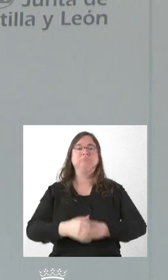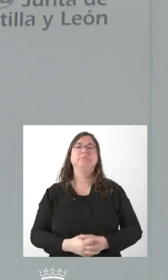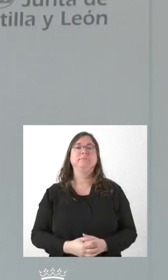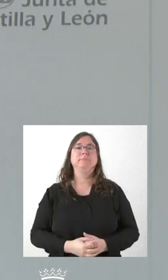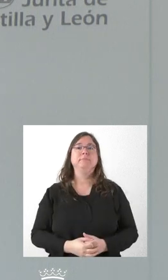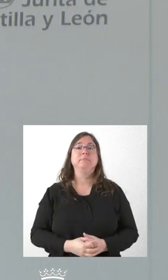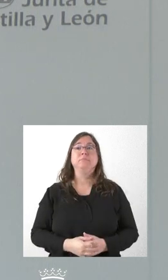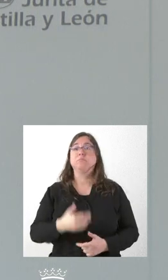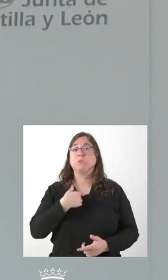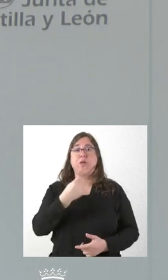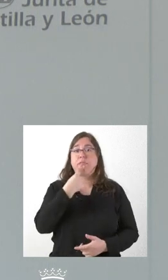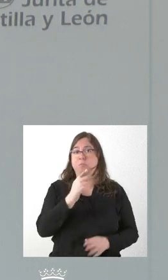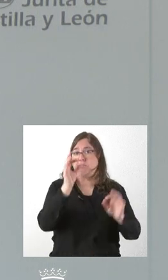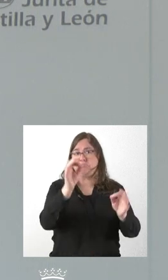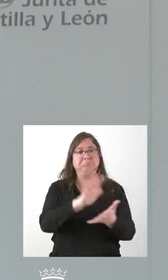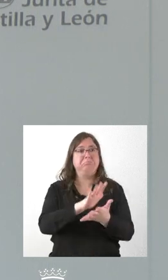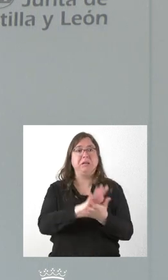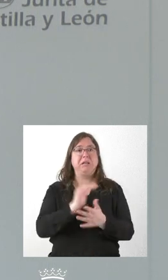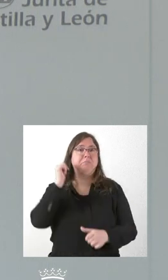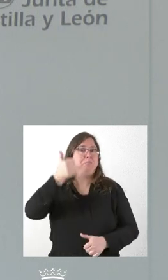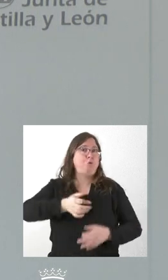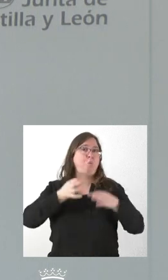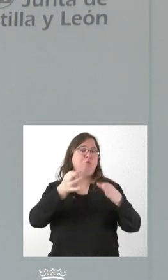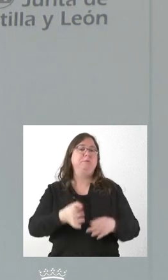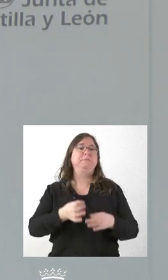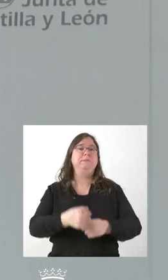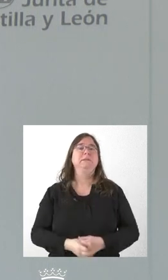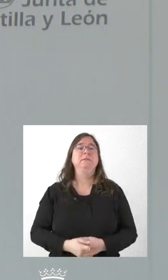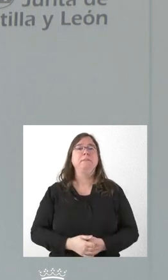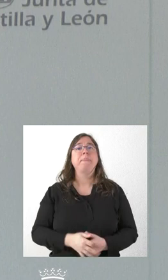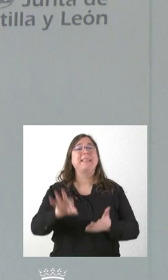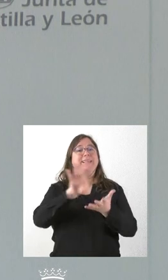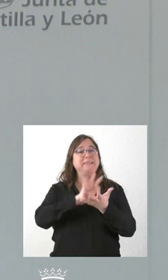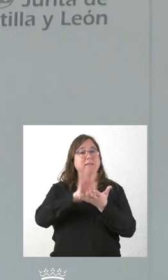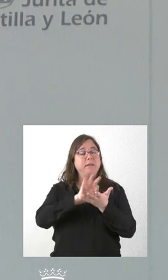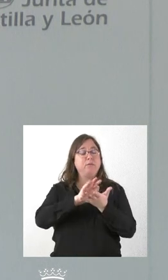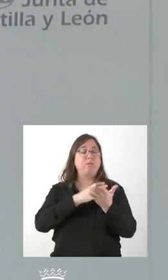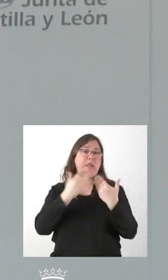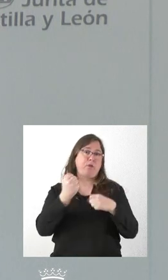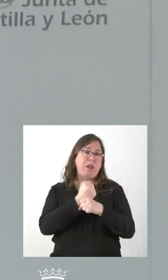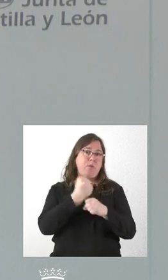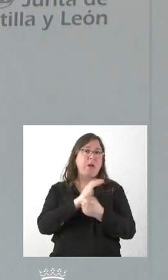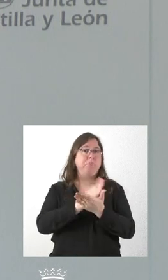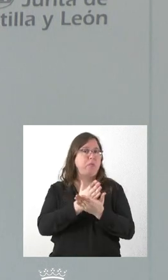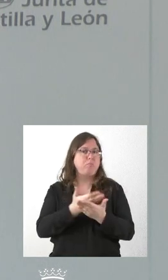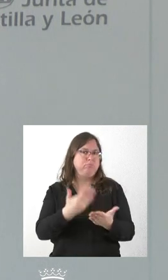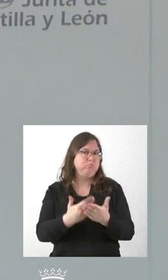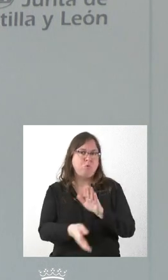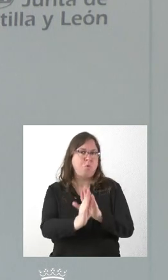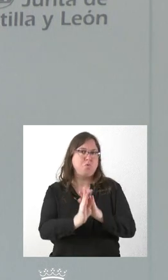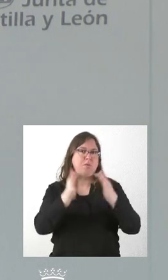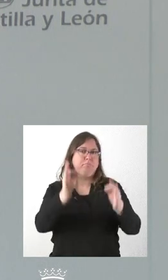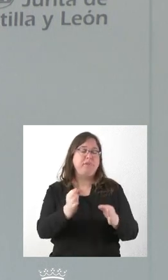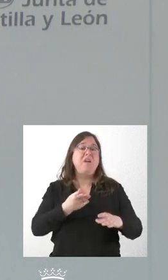El mensaje que podemos dar es de tranquilidad, como hemos hecho siempre. El servicio de relaciones laborales y la mediación está garantizada y la